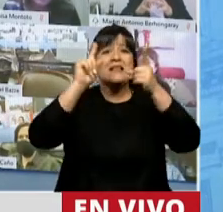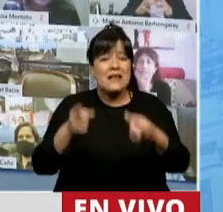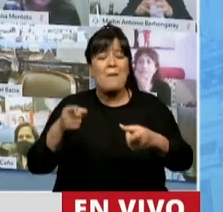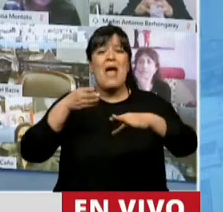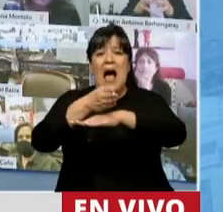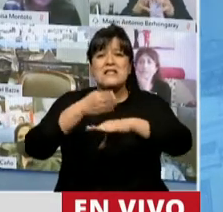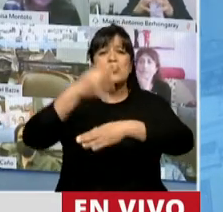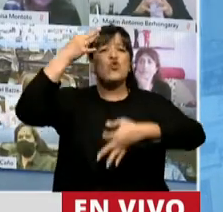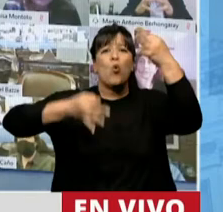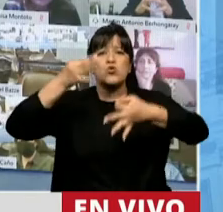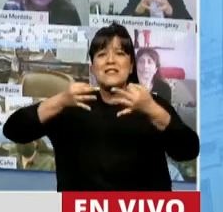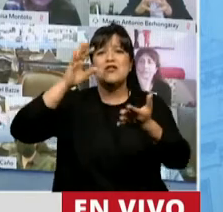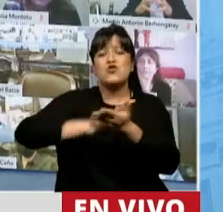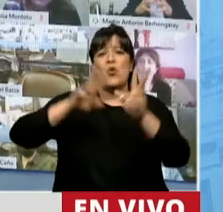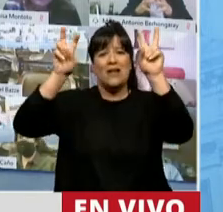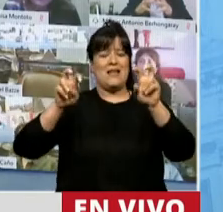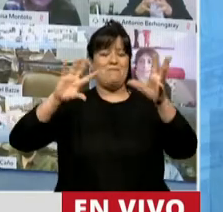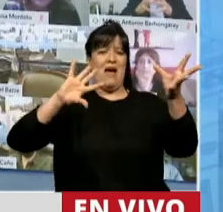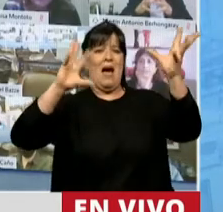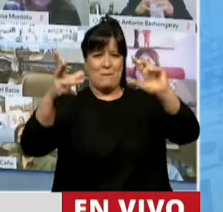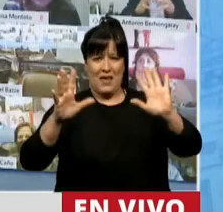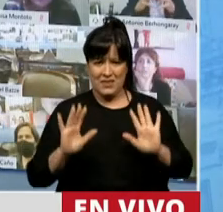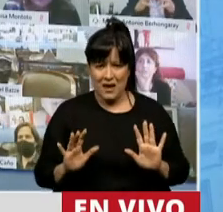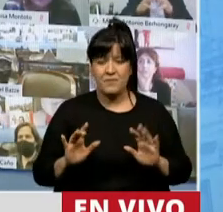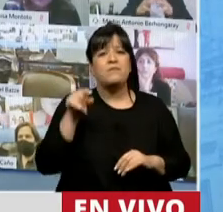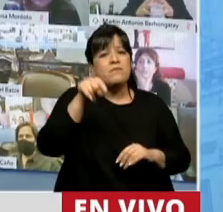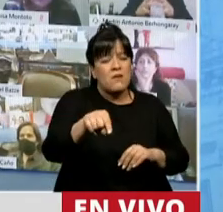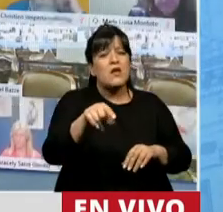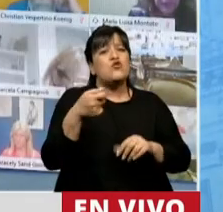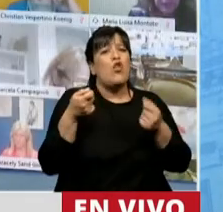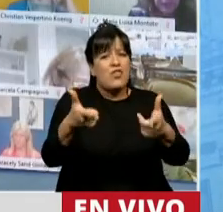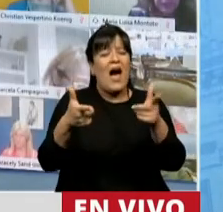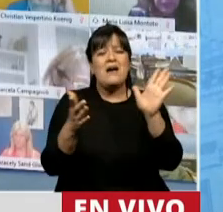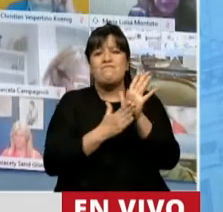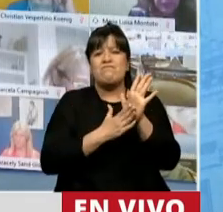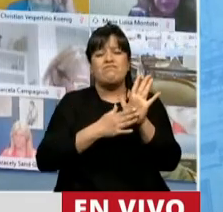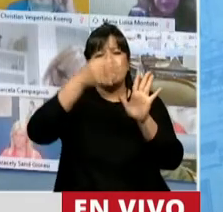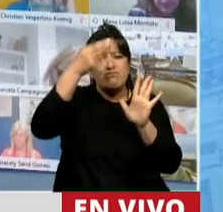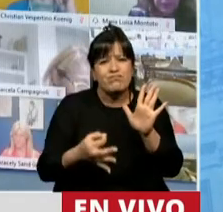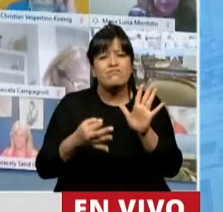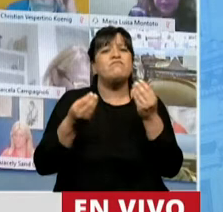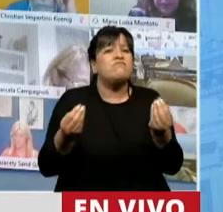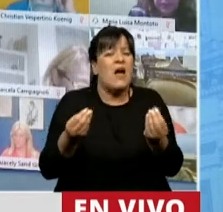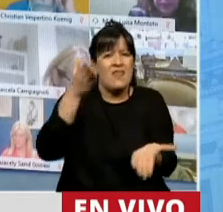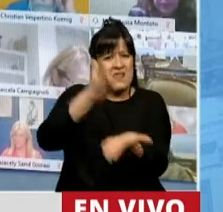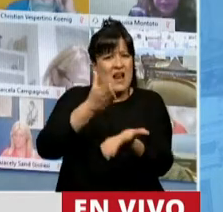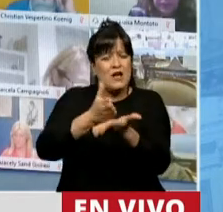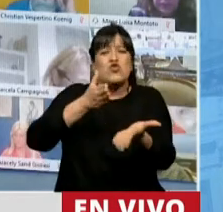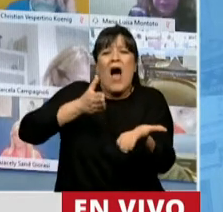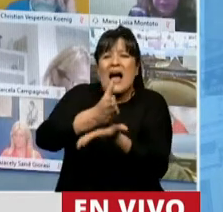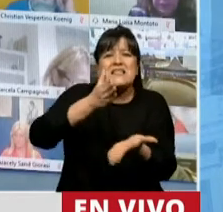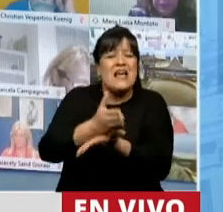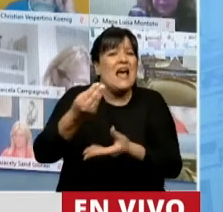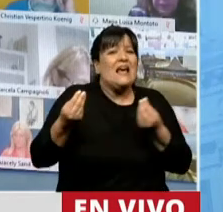la justicia en asuntos ambientales, que es como garantizar el derecho a acceder a